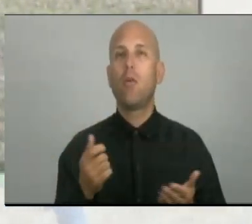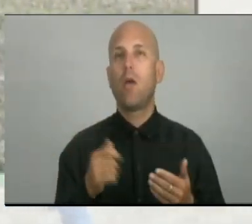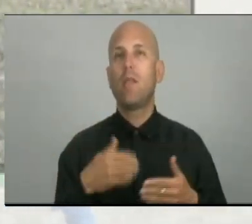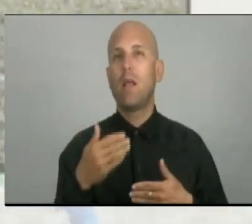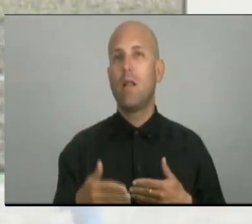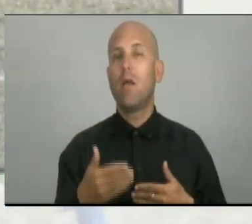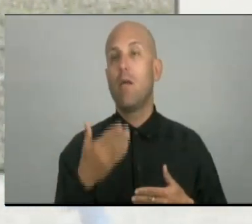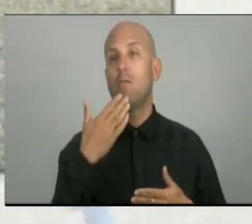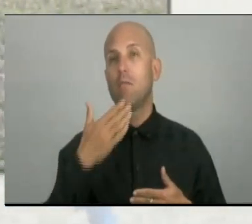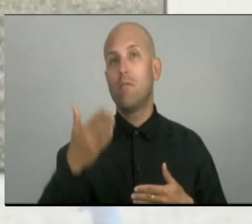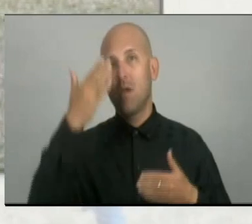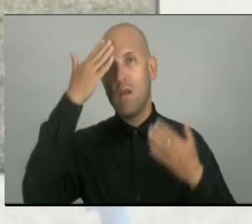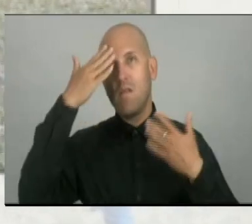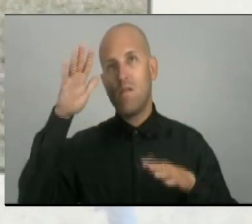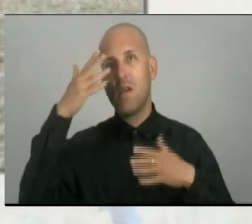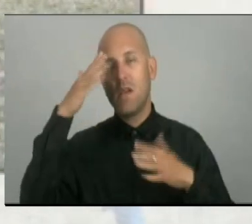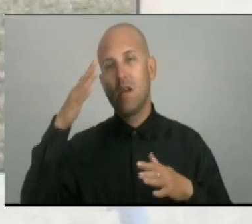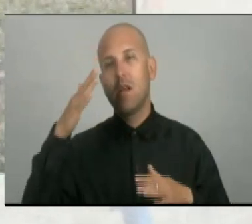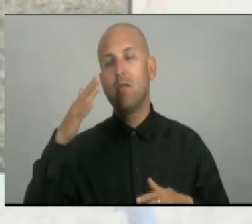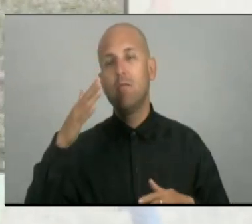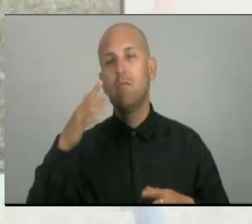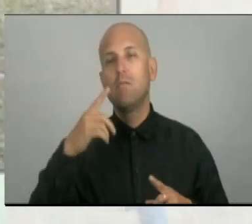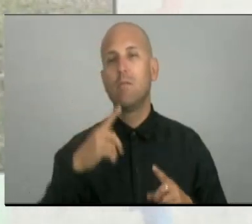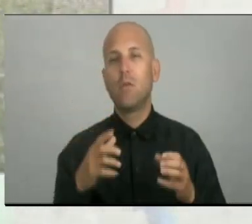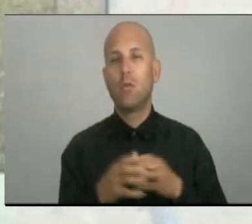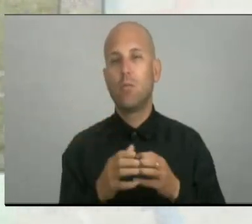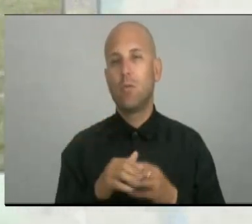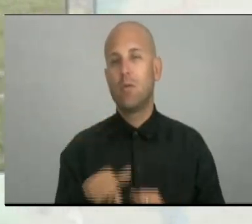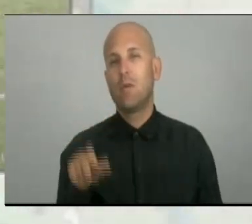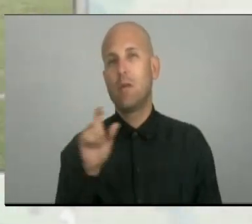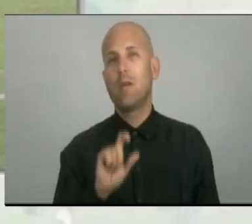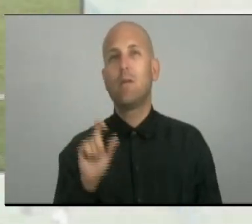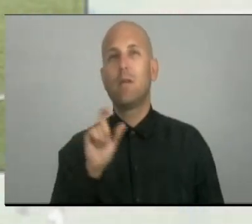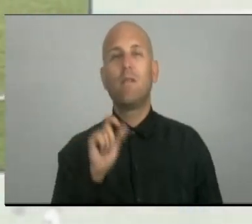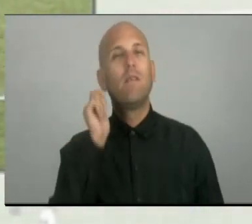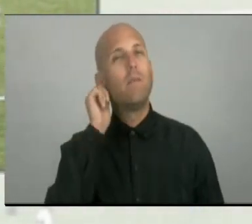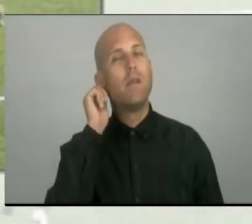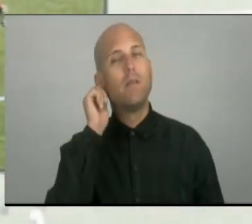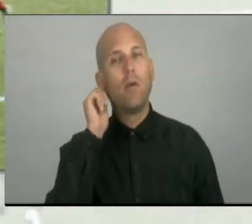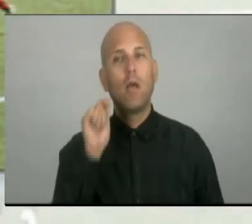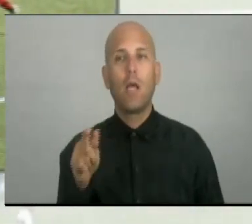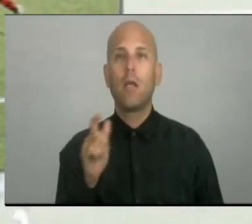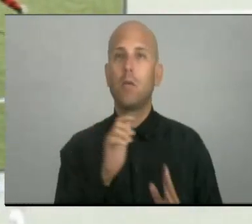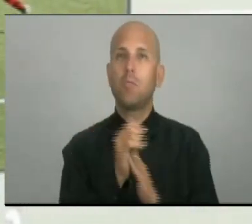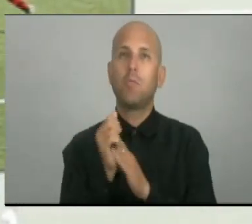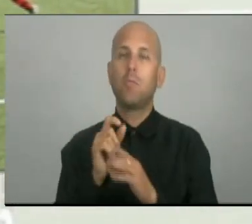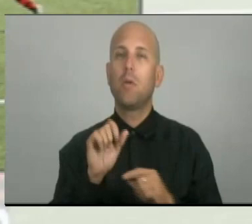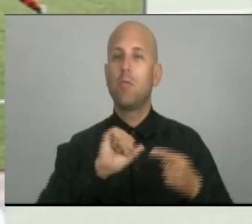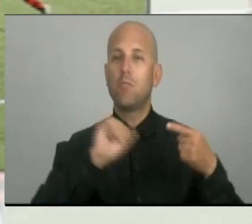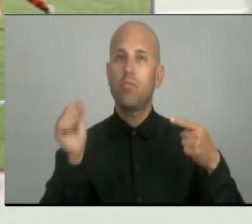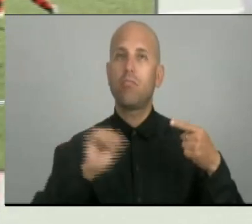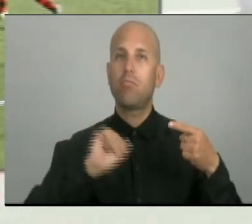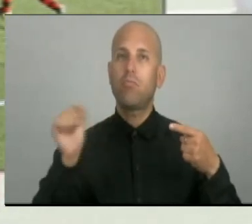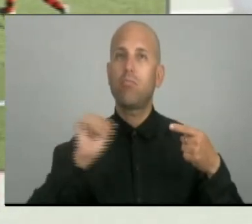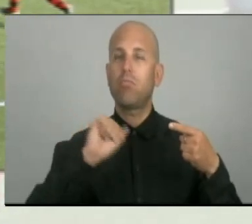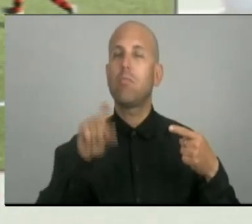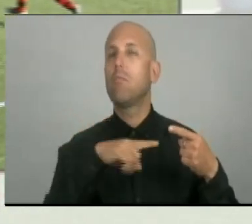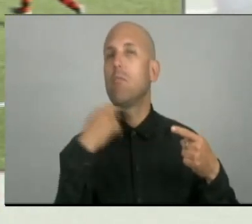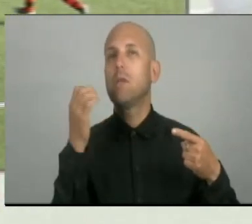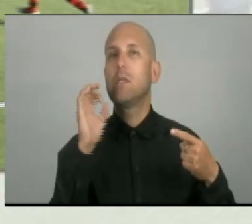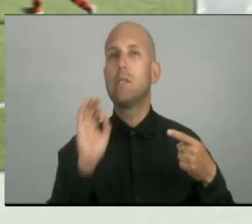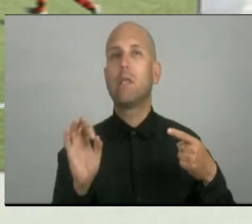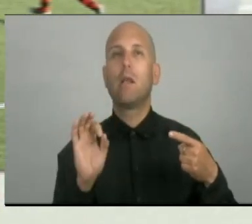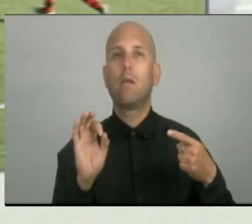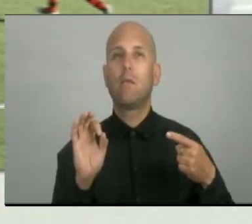mayores palmas se las llevan las aetas, sobrenombre del equipo femenino, quienes marchan invictas en el Grupo B al término de la primera